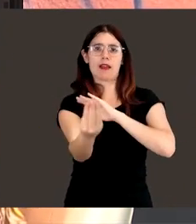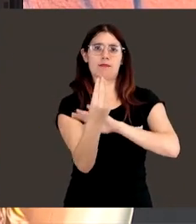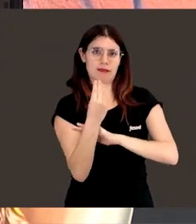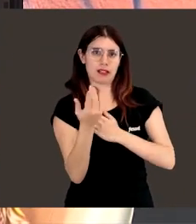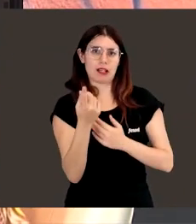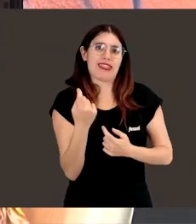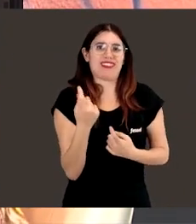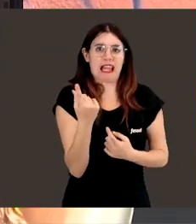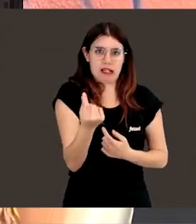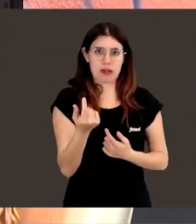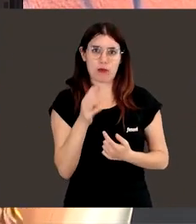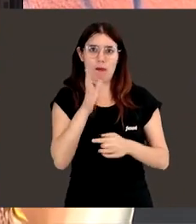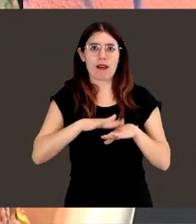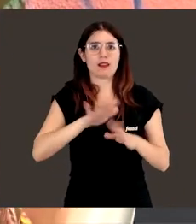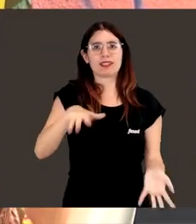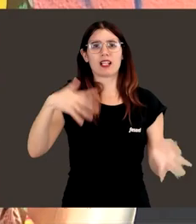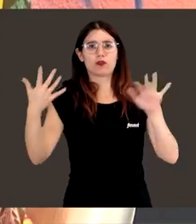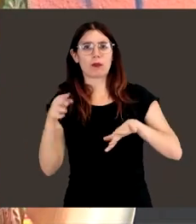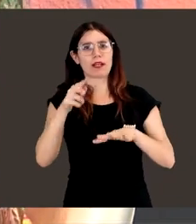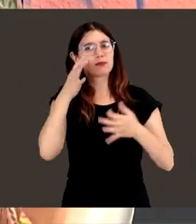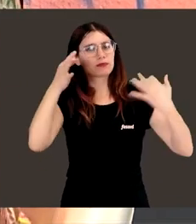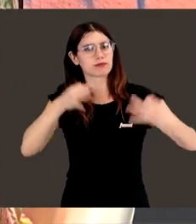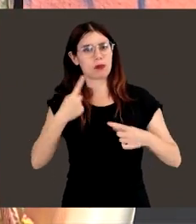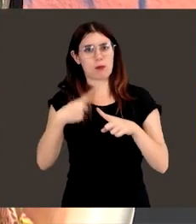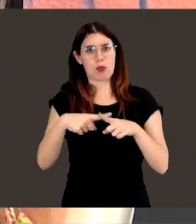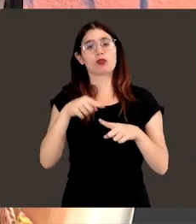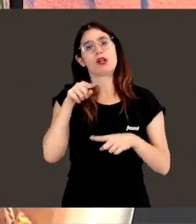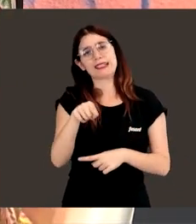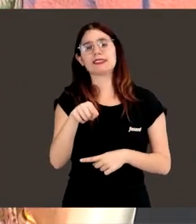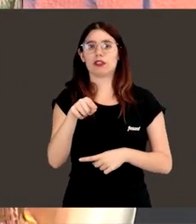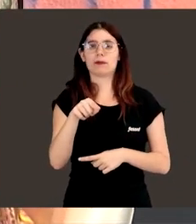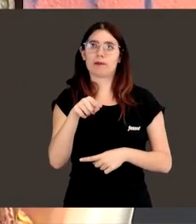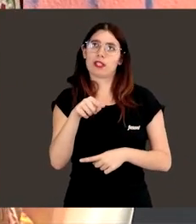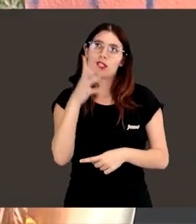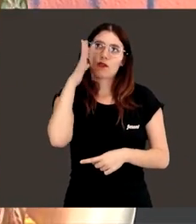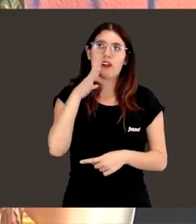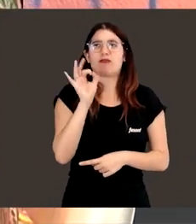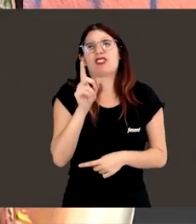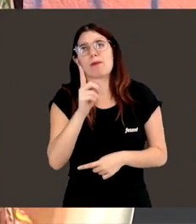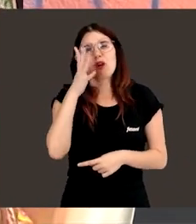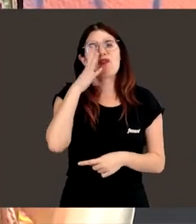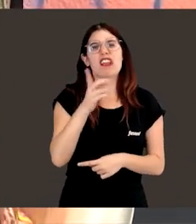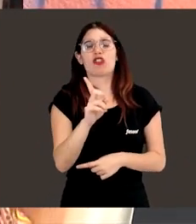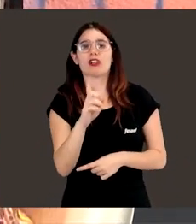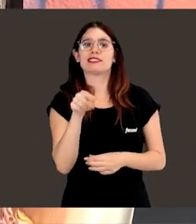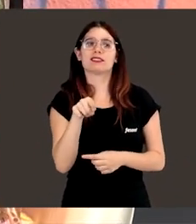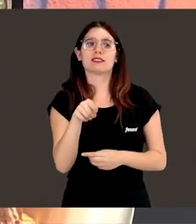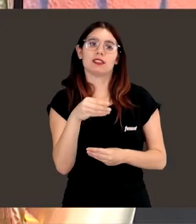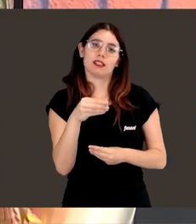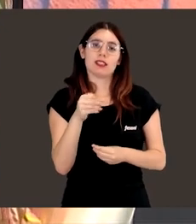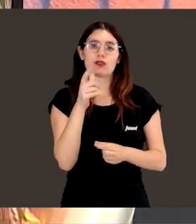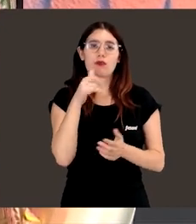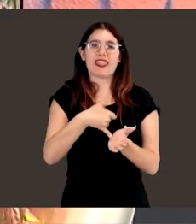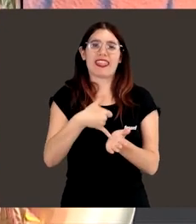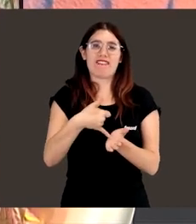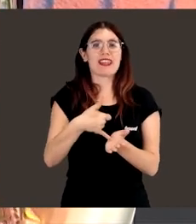inviertan en transformar en una realidad esos productos. Eso sí es un fallo, bueno, un fallo. Eso es algo muy débil que tenemos